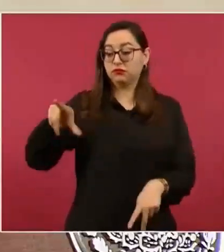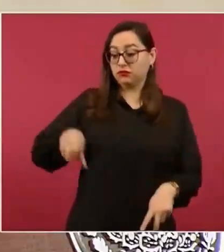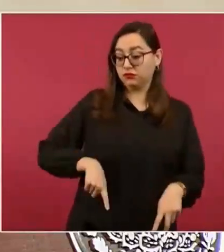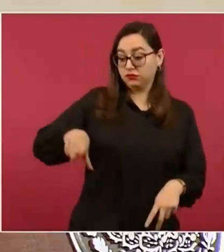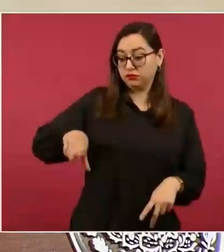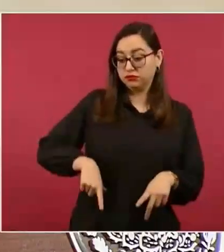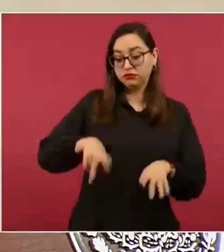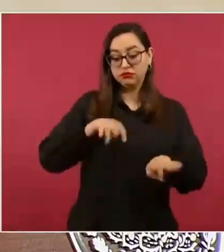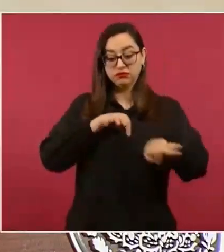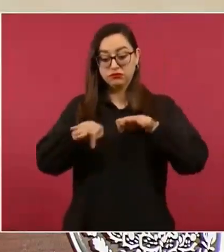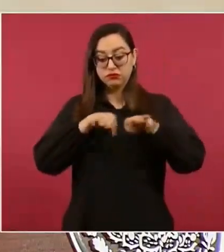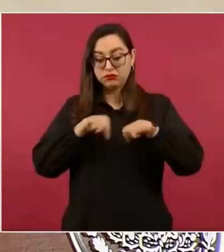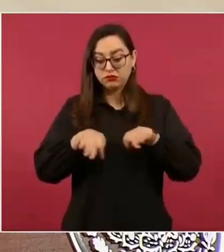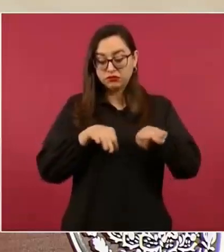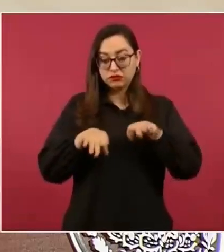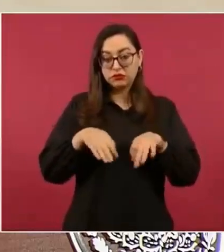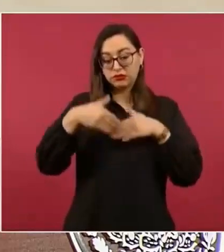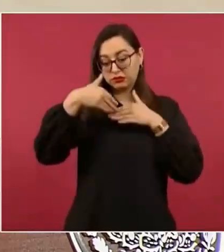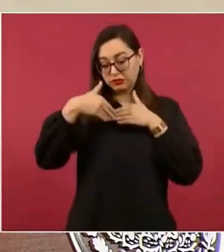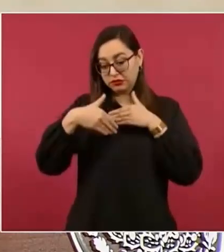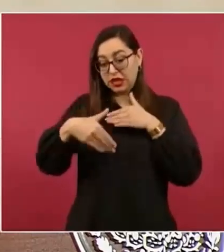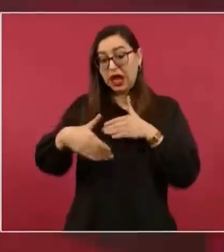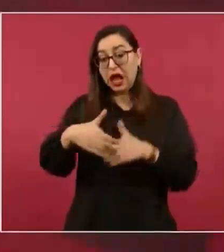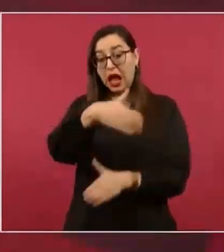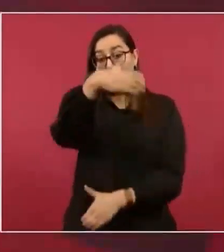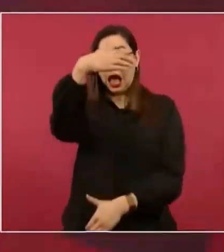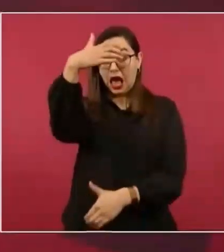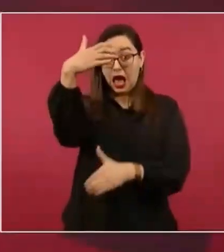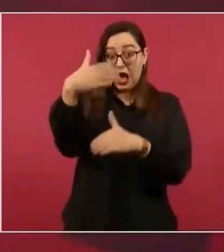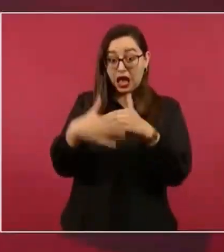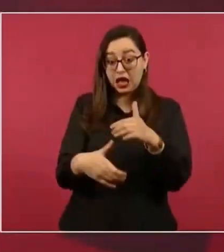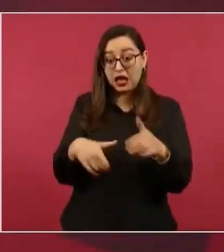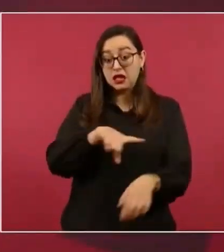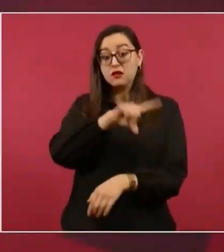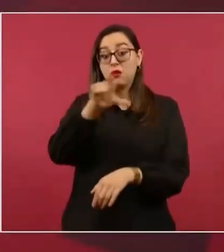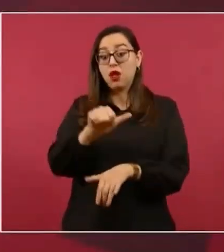no podía, de alto nivel,